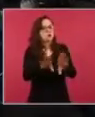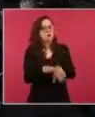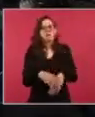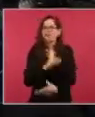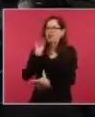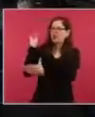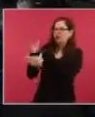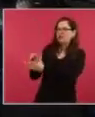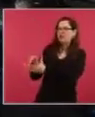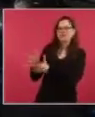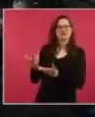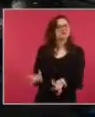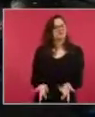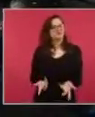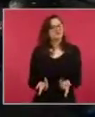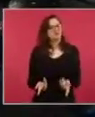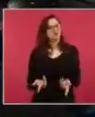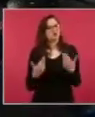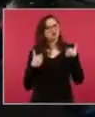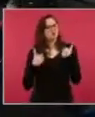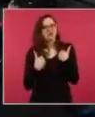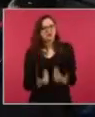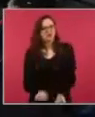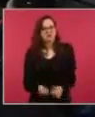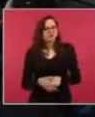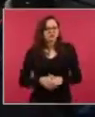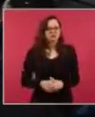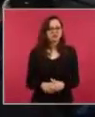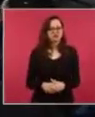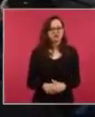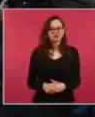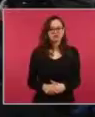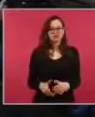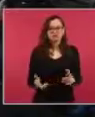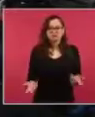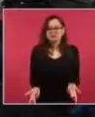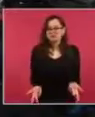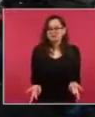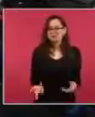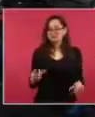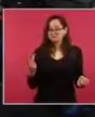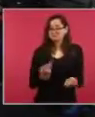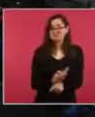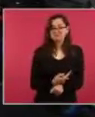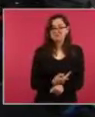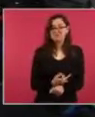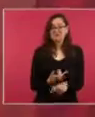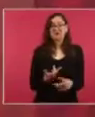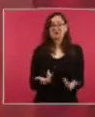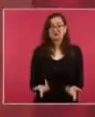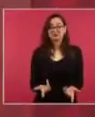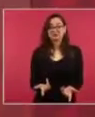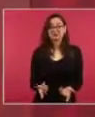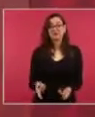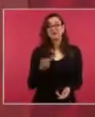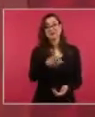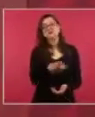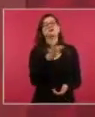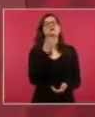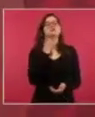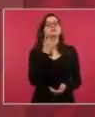¿O es que va a predominar más en el poder legislativo